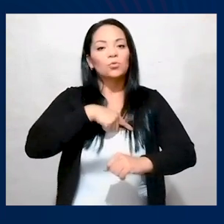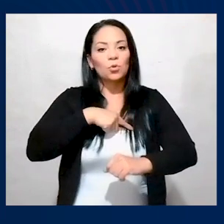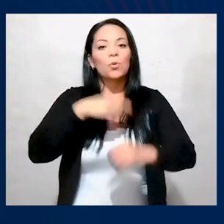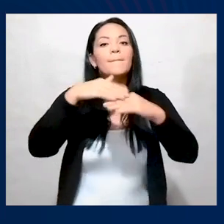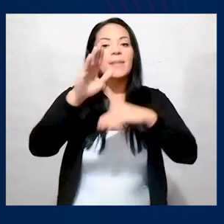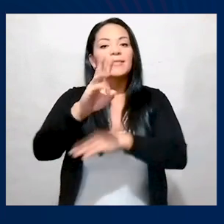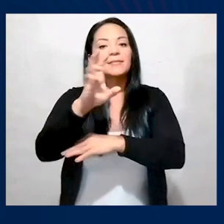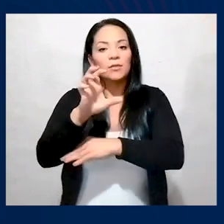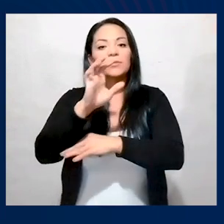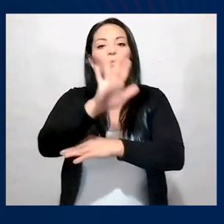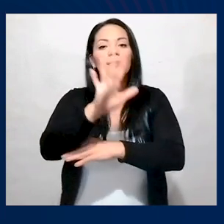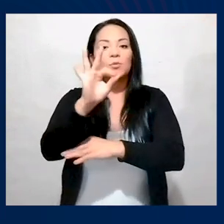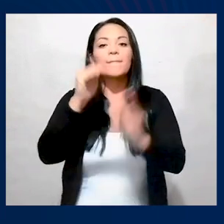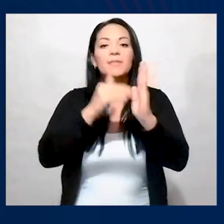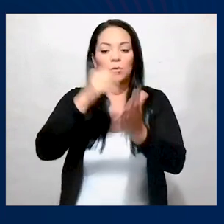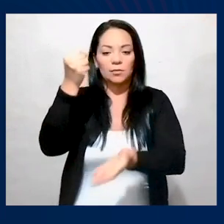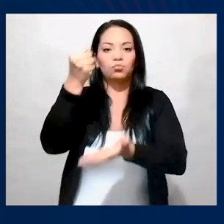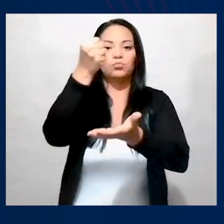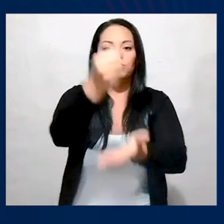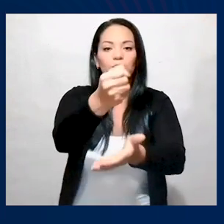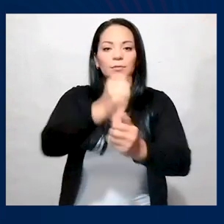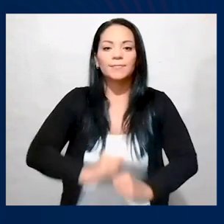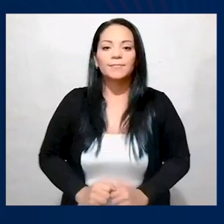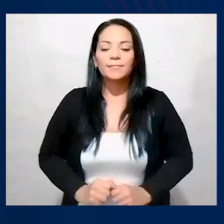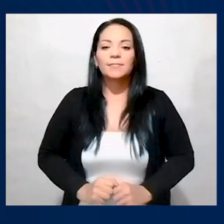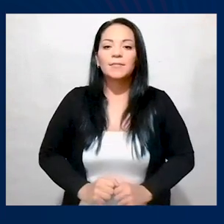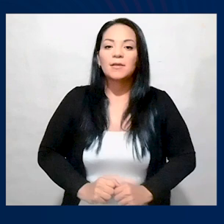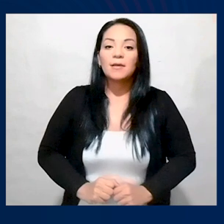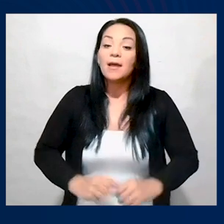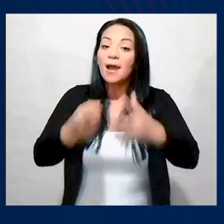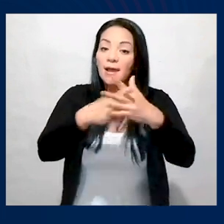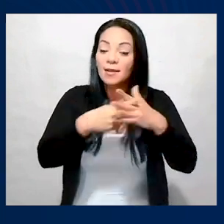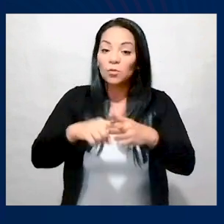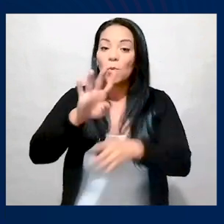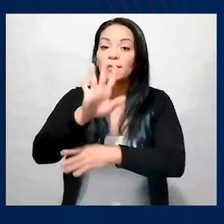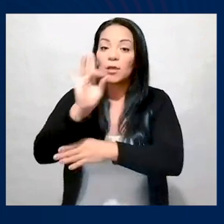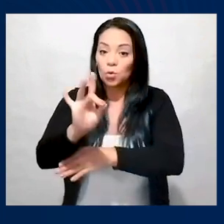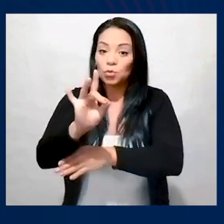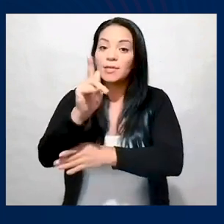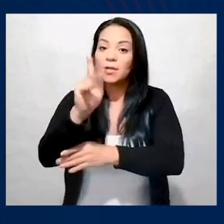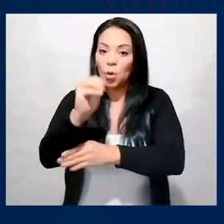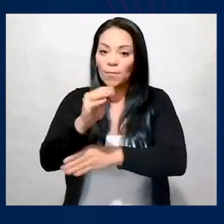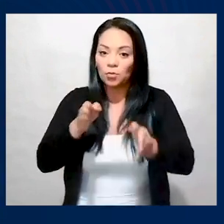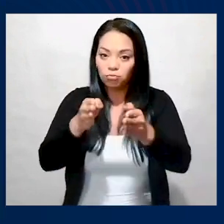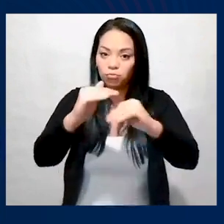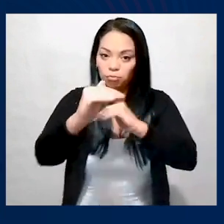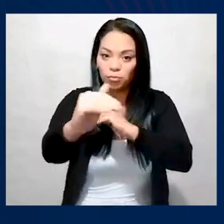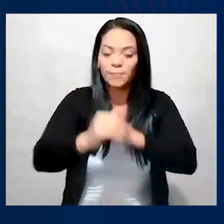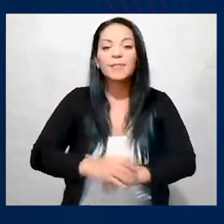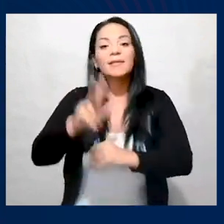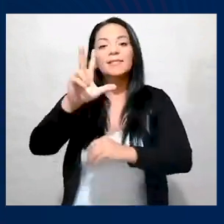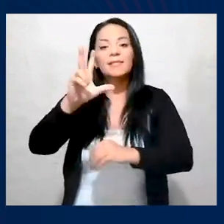hemos invertido más de 659 millones de colones, arreglando más de 48 kilómetros de caminos,